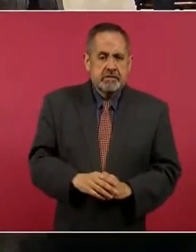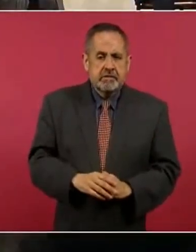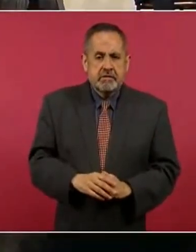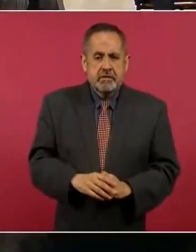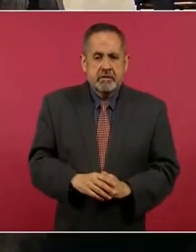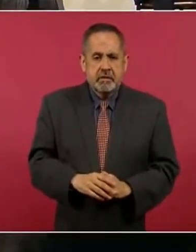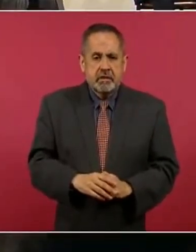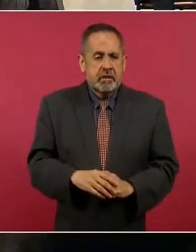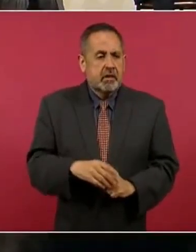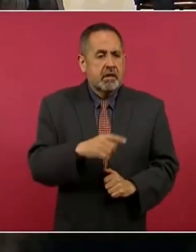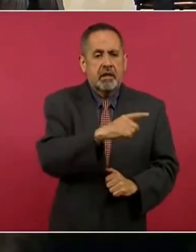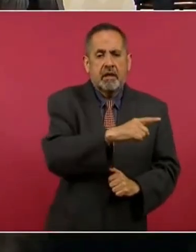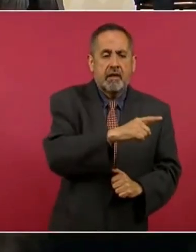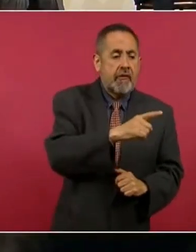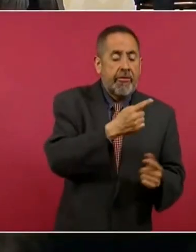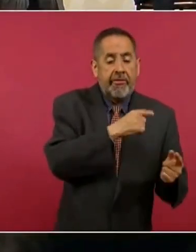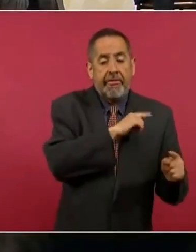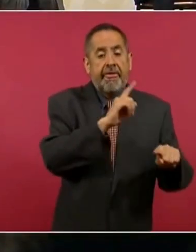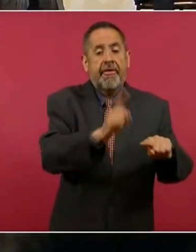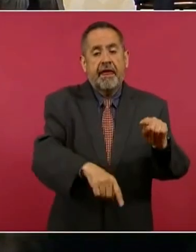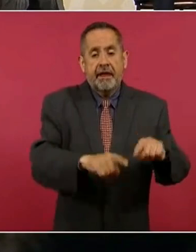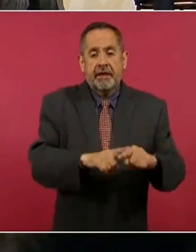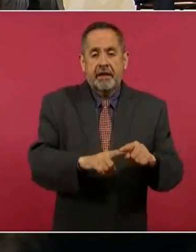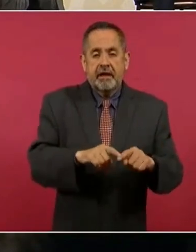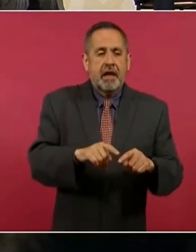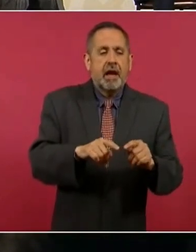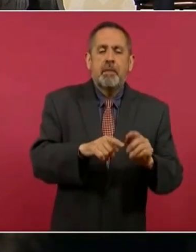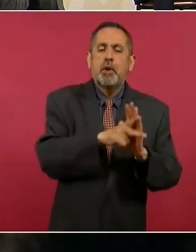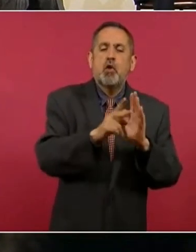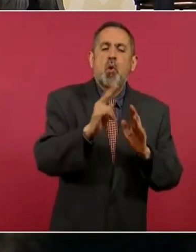quitaron a la RACI de un universal